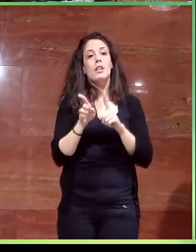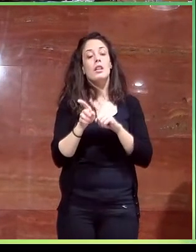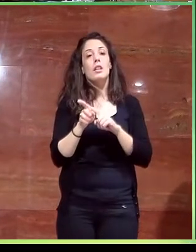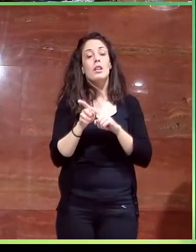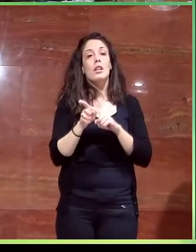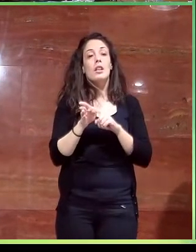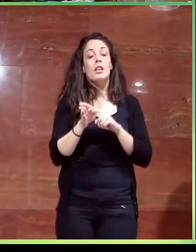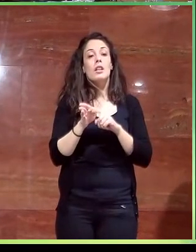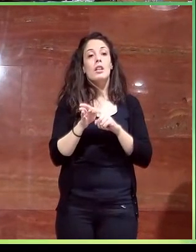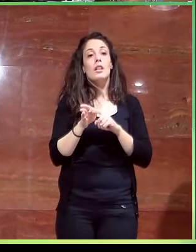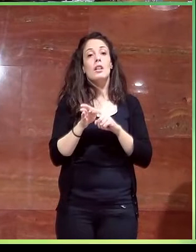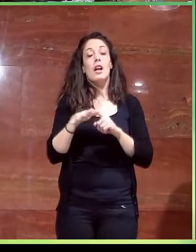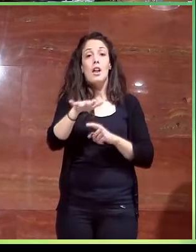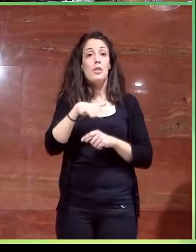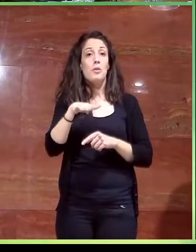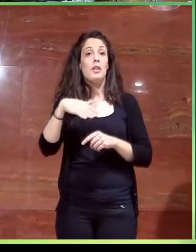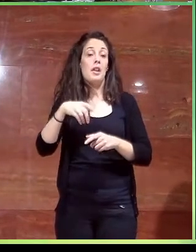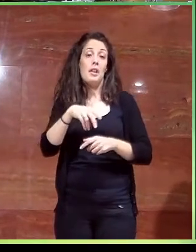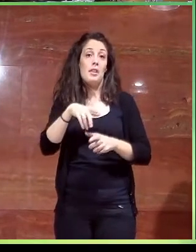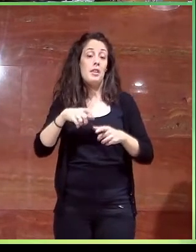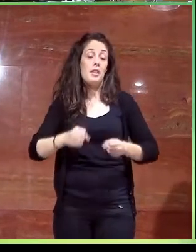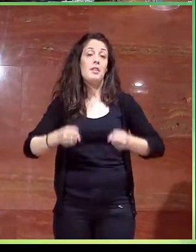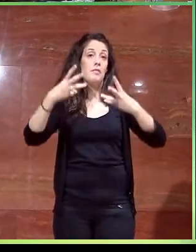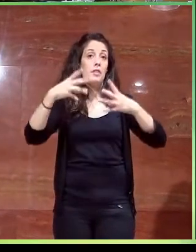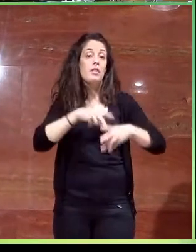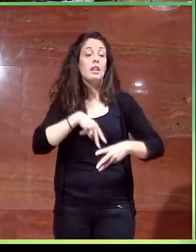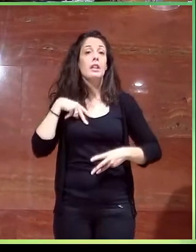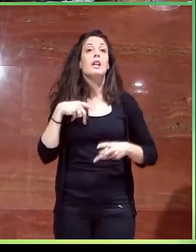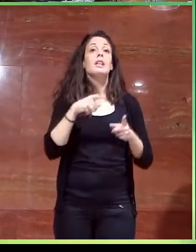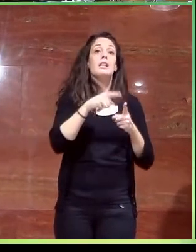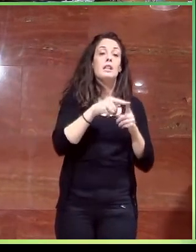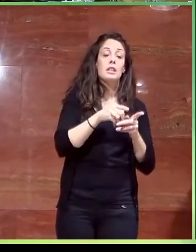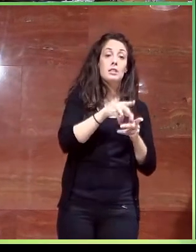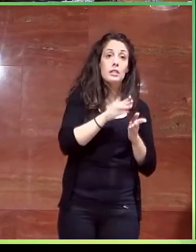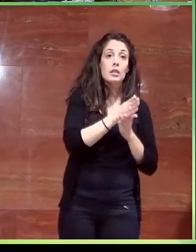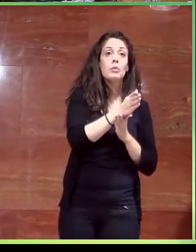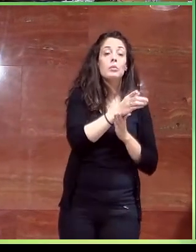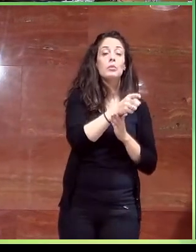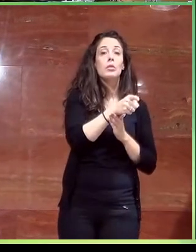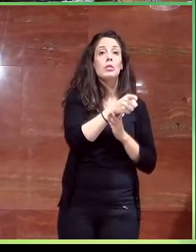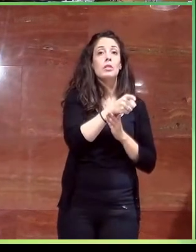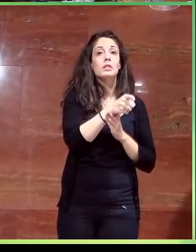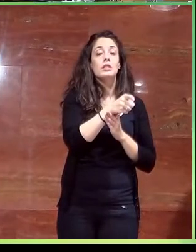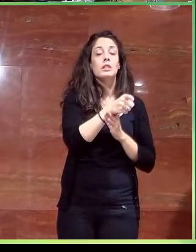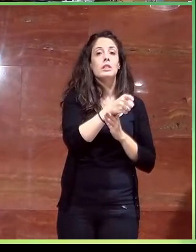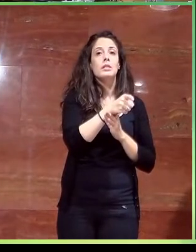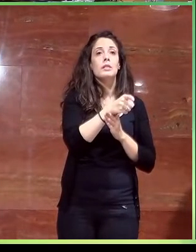que es la zona del edificio en general y otro segundo acceso que solamente se abre en casos en los que, o